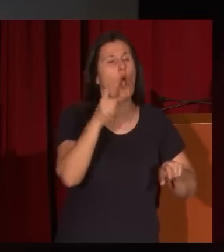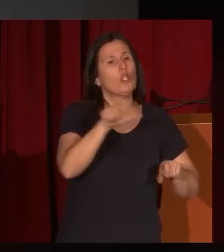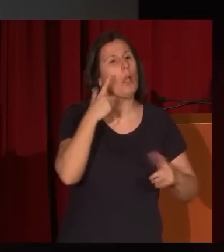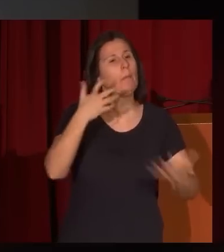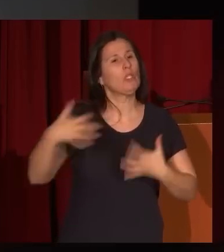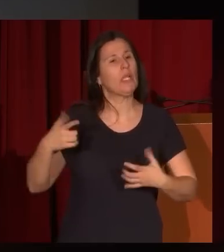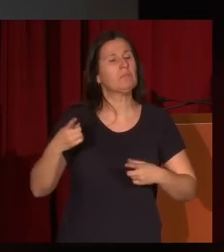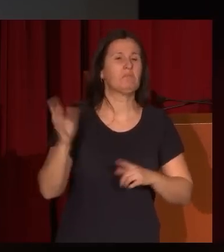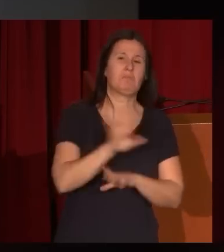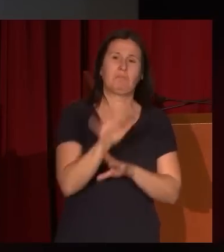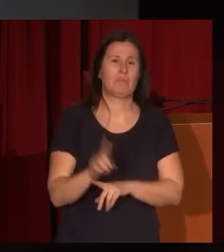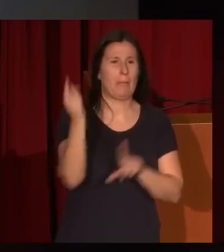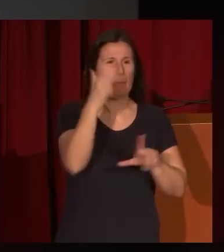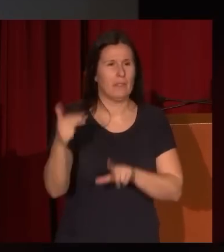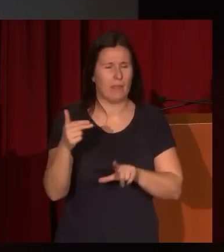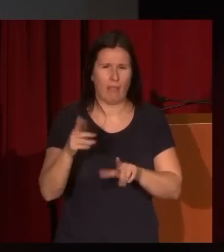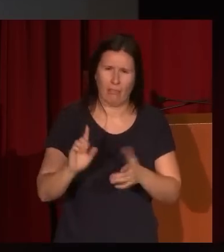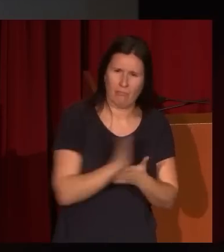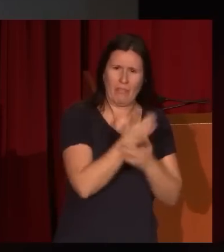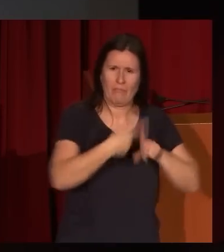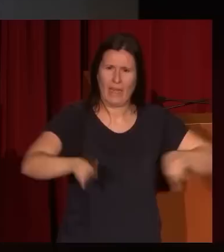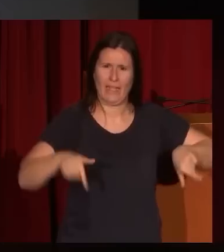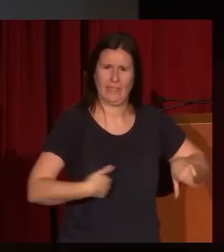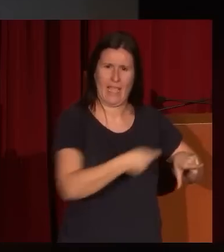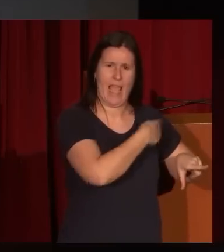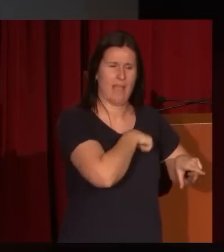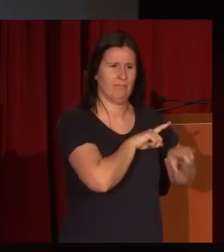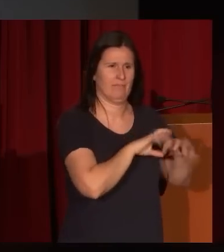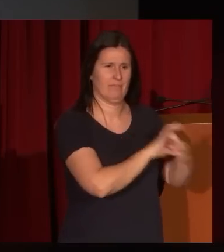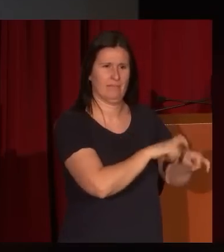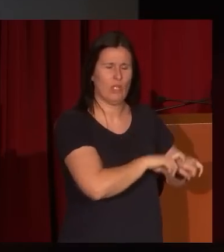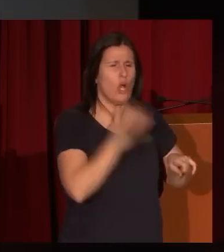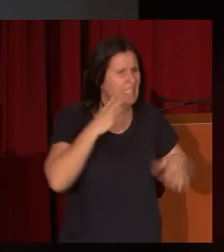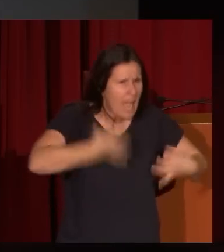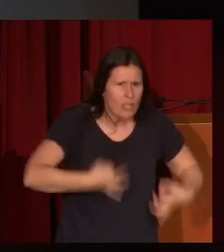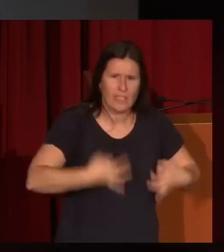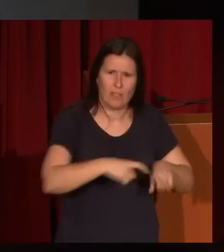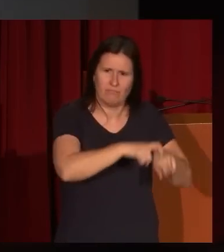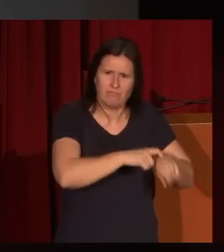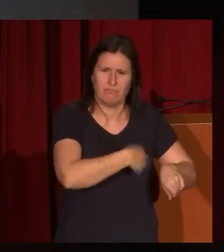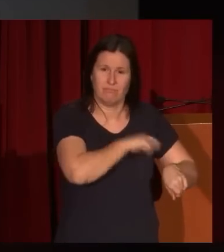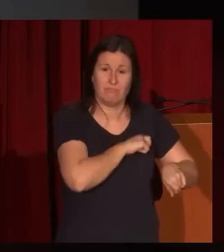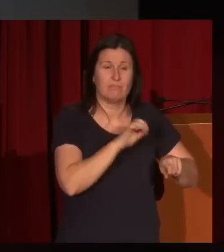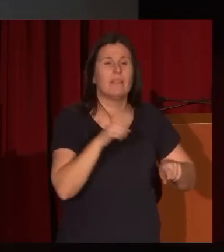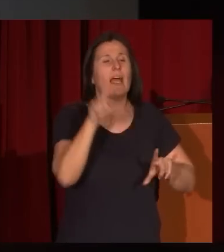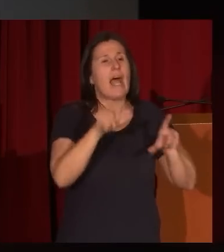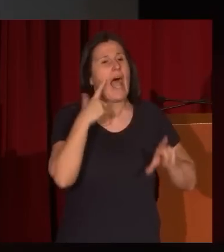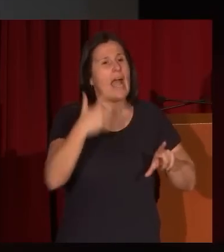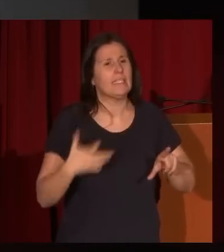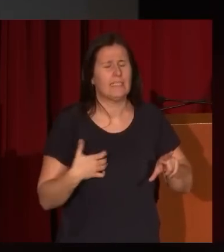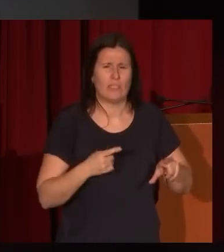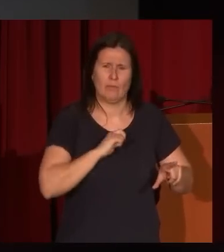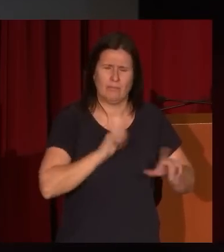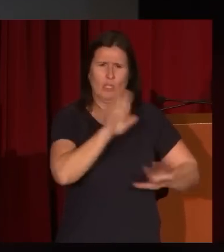que pintan de manera diferente a la tradición española, sino los auténticos, los genuinos, los castizos, artista desconcertante,